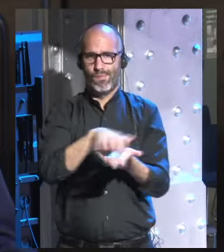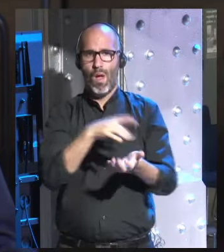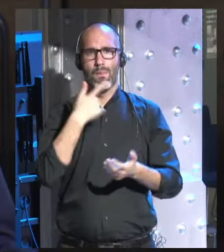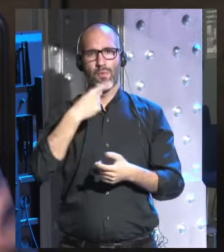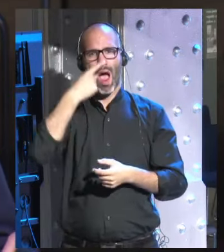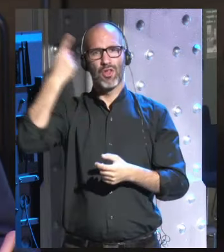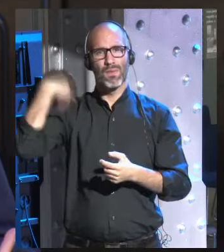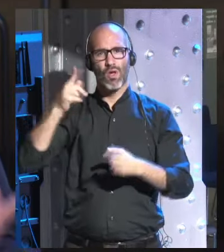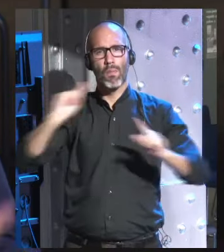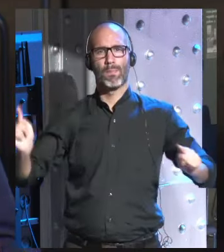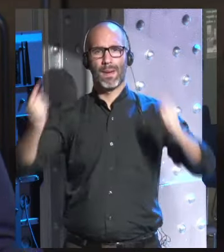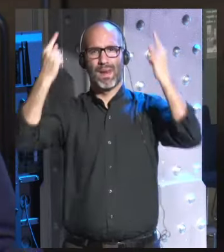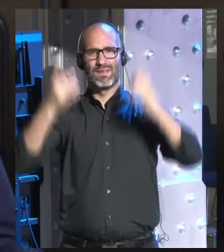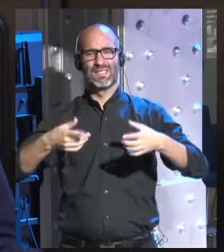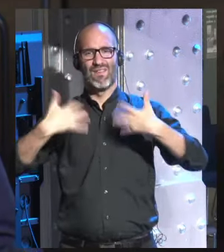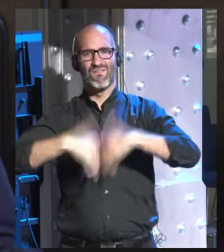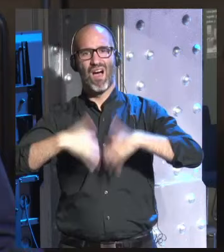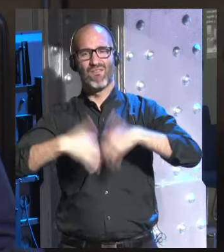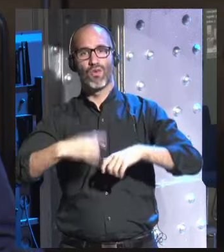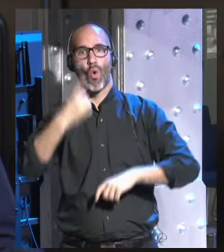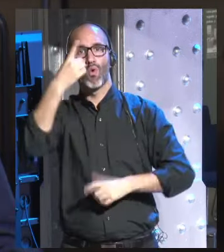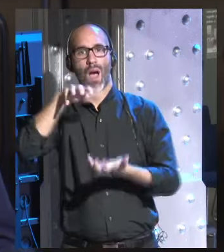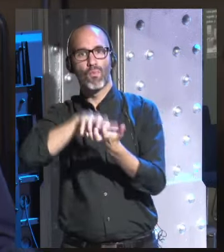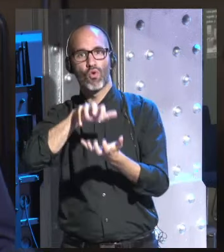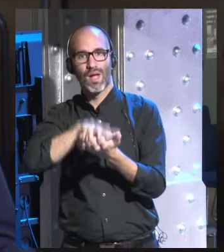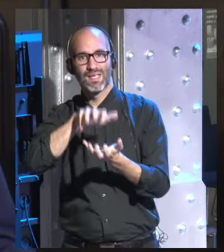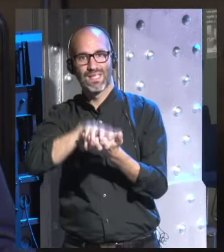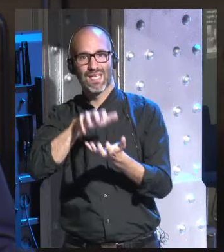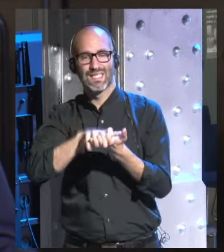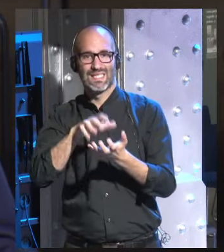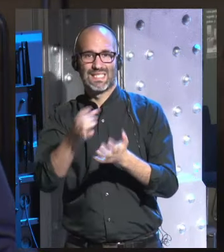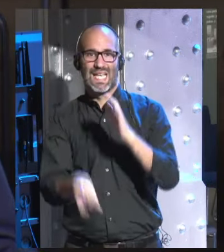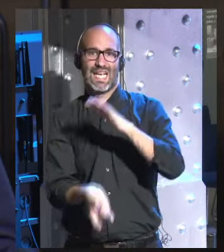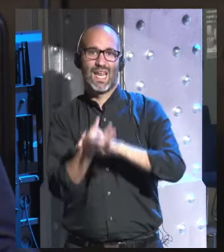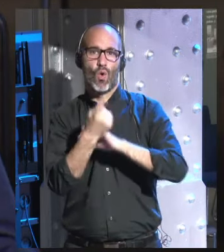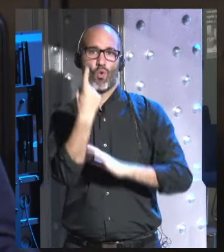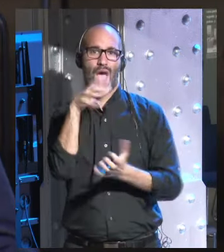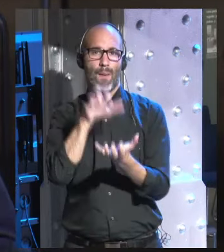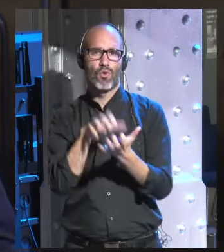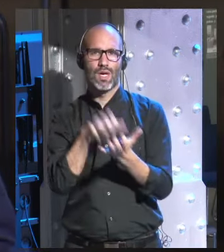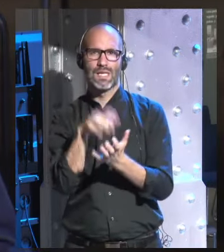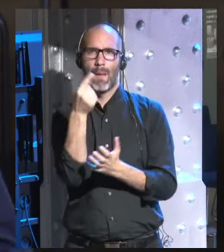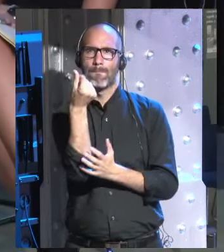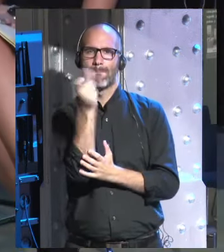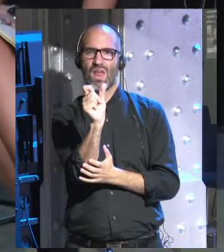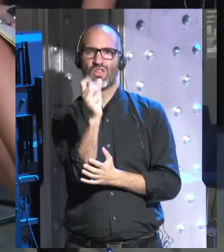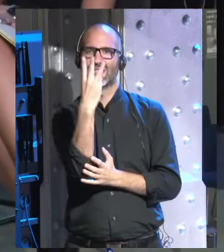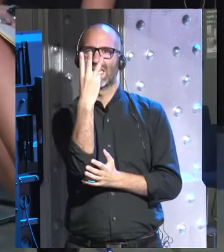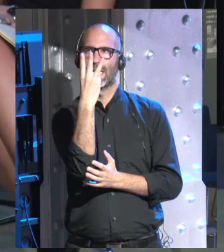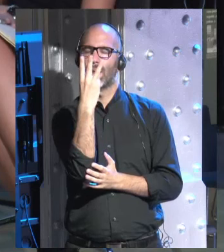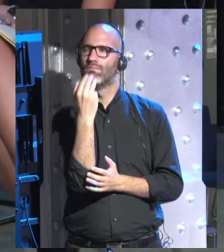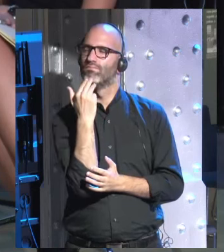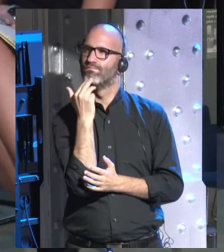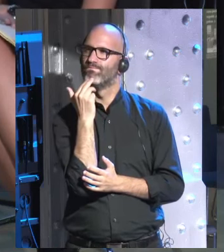primera vez se fabricó una hamburguesa o sea y creo la ingeniería de una hamburguesa que costó 3.000